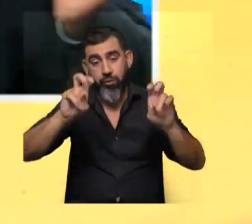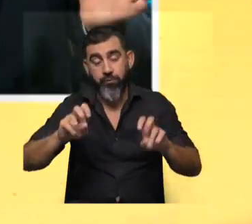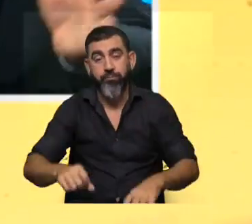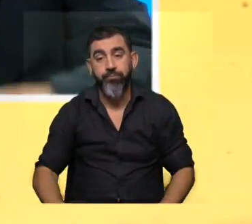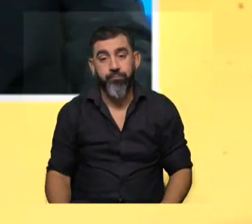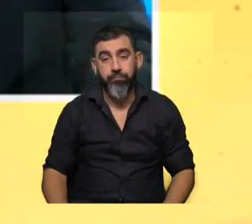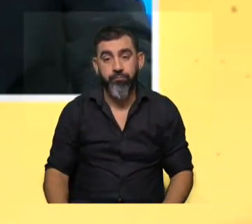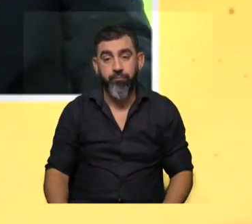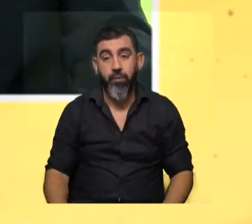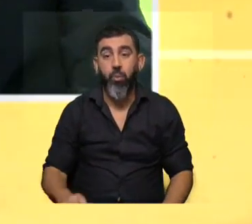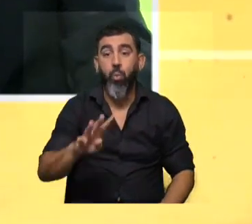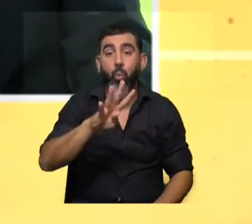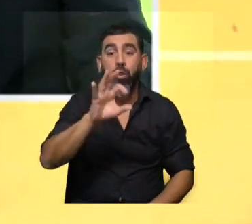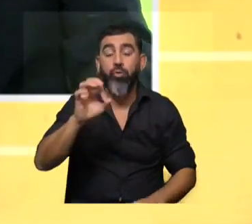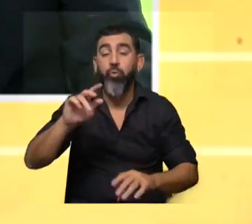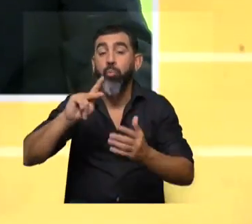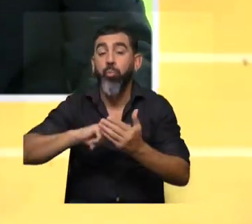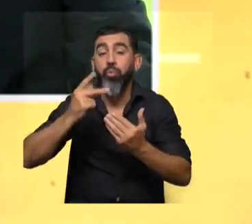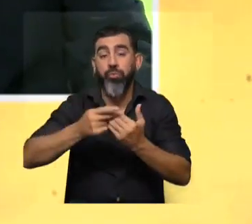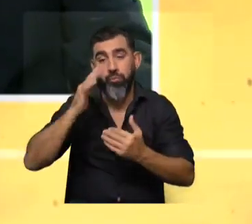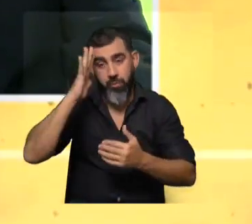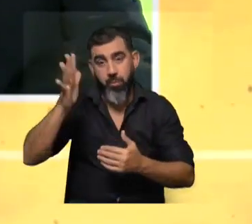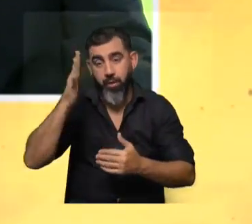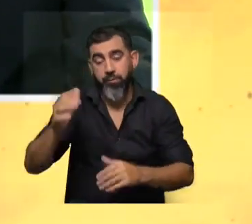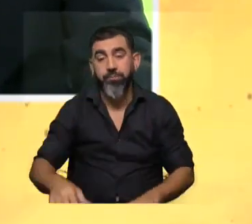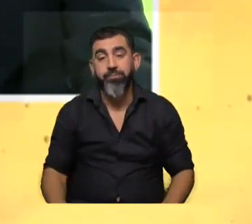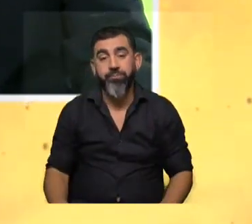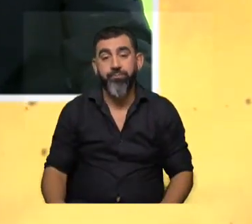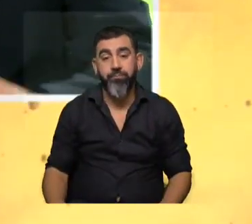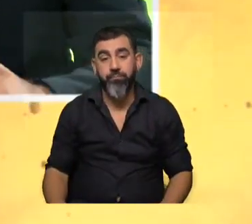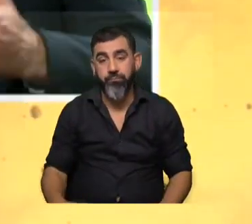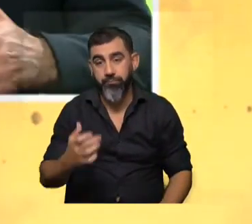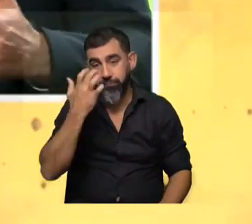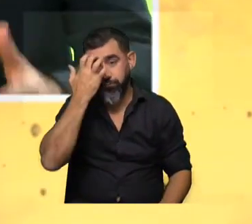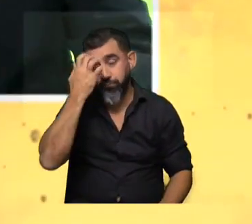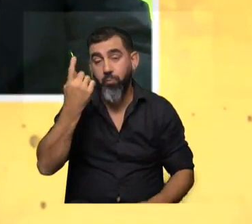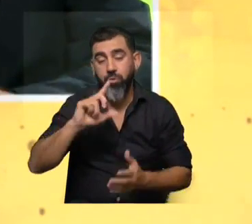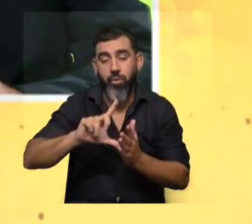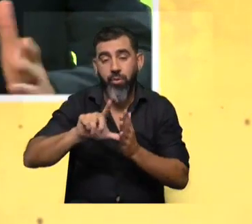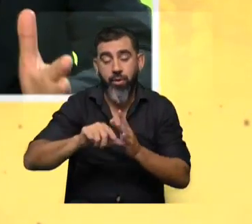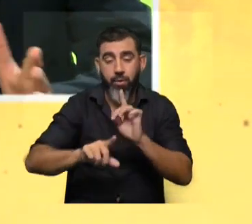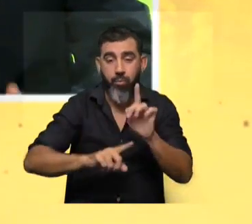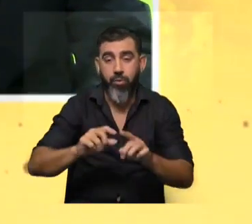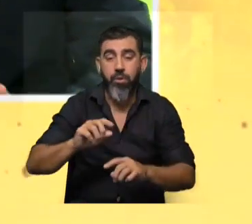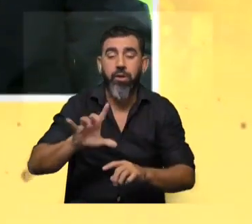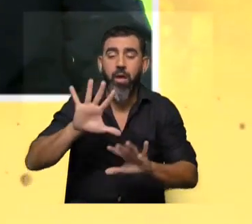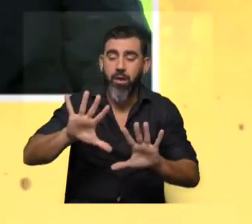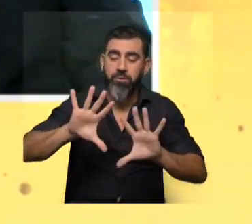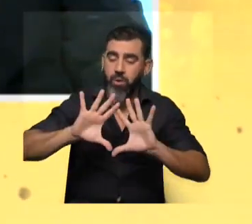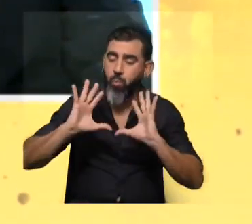imagínate, 400 proyectos. no es poco el trabajo y por eso demoramos un tiempo, es así en todo el mundo.